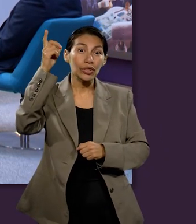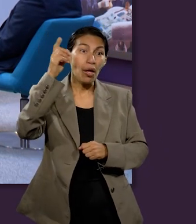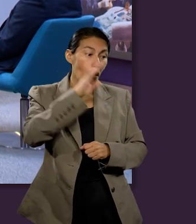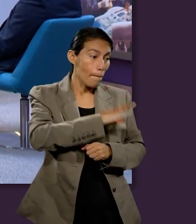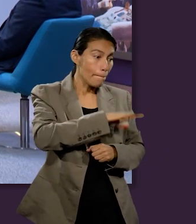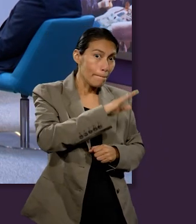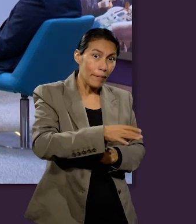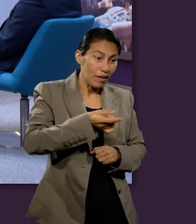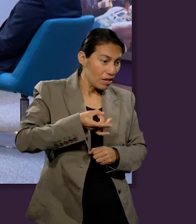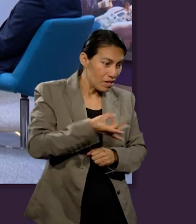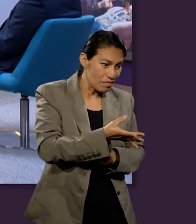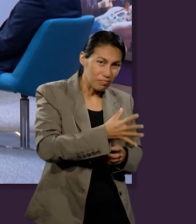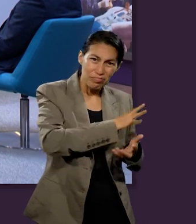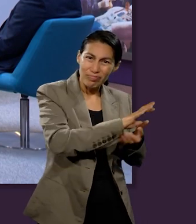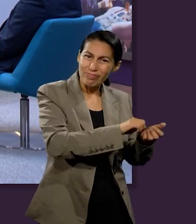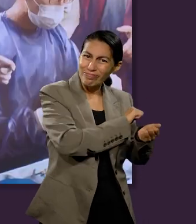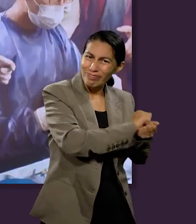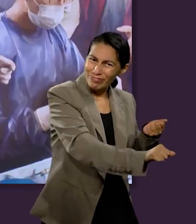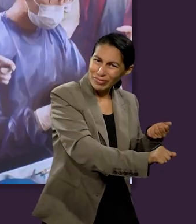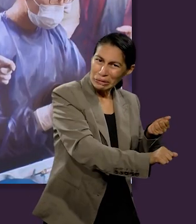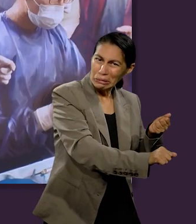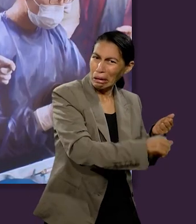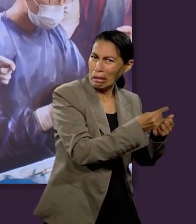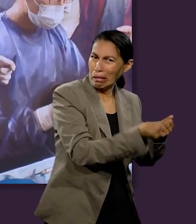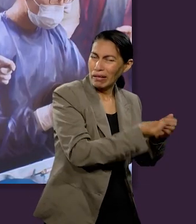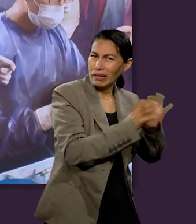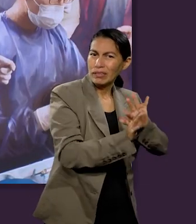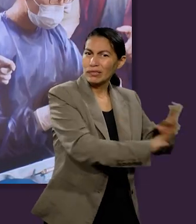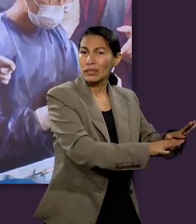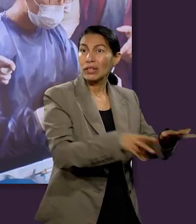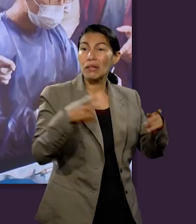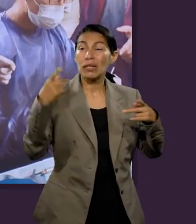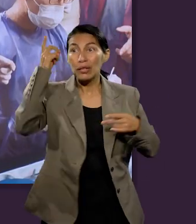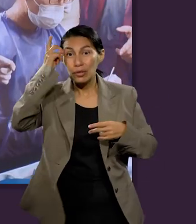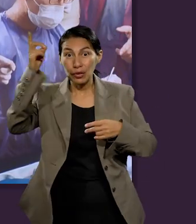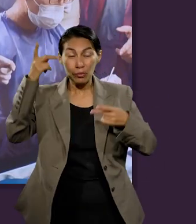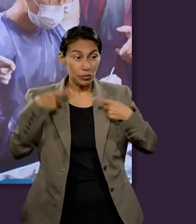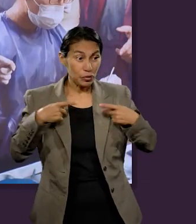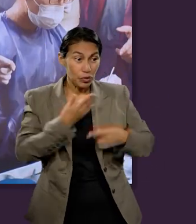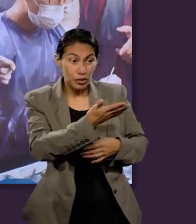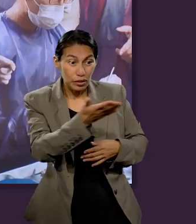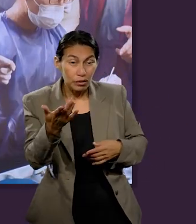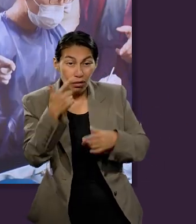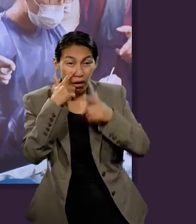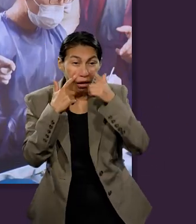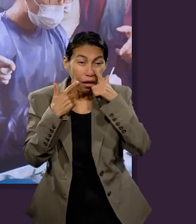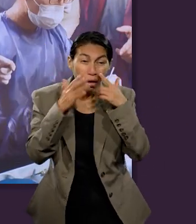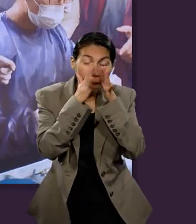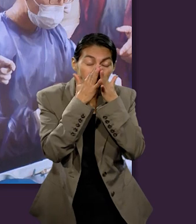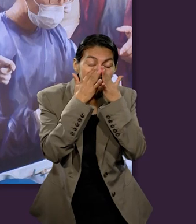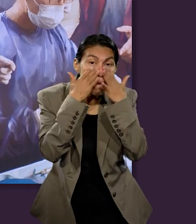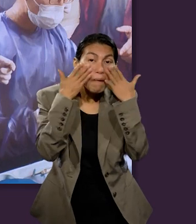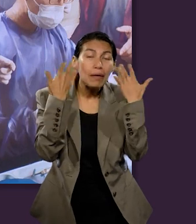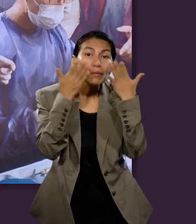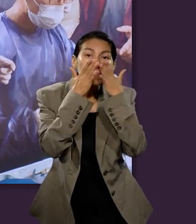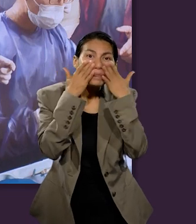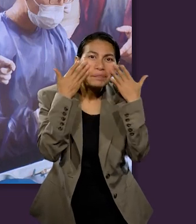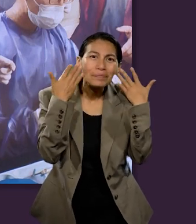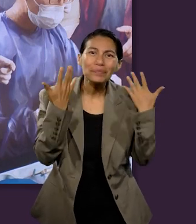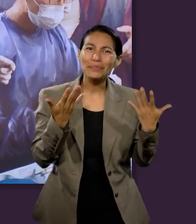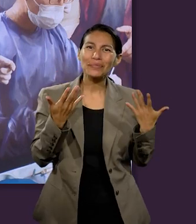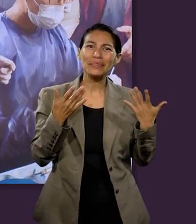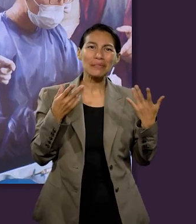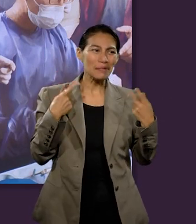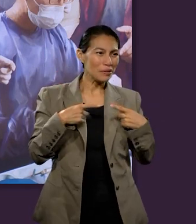8, que es muy claro, dice, destruirá la muerte para siempre, y enjugará a Jehová el Señor